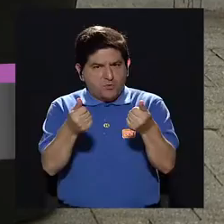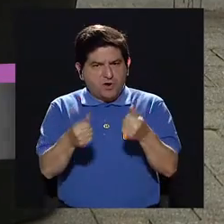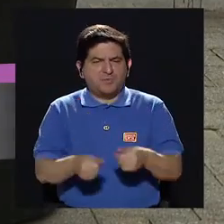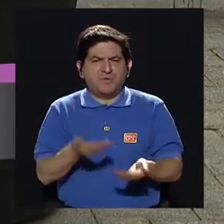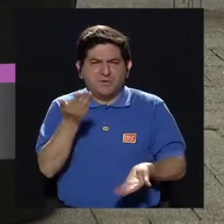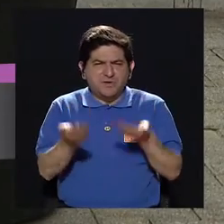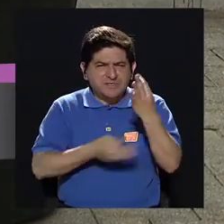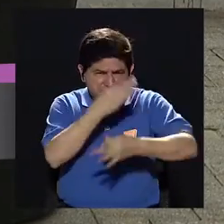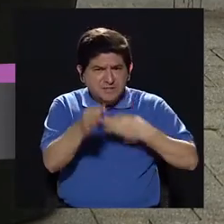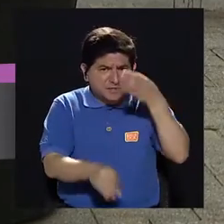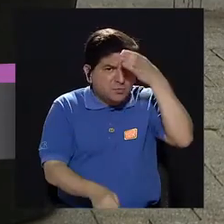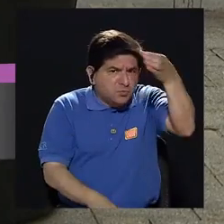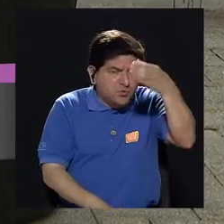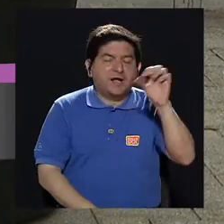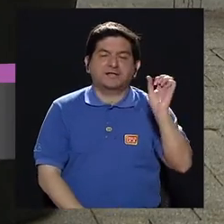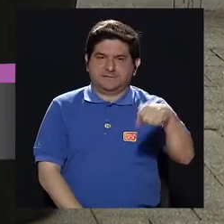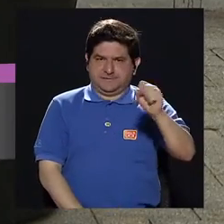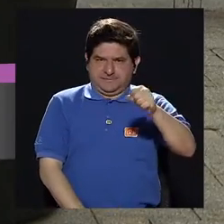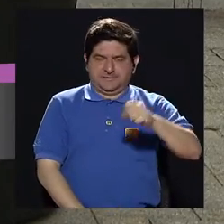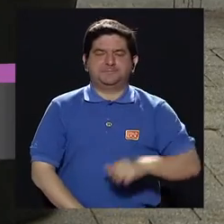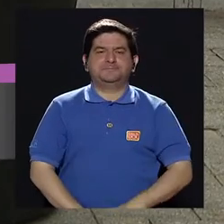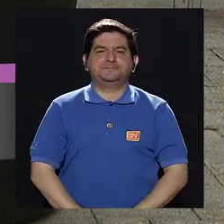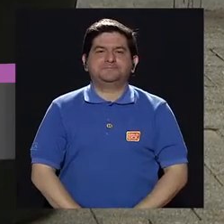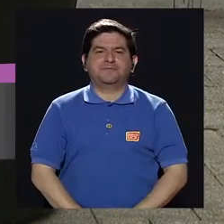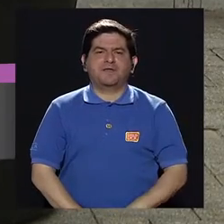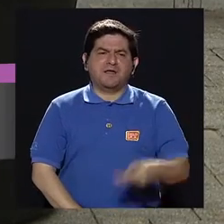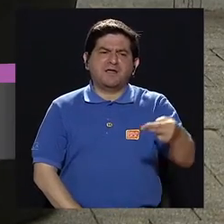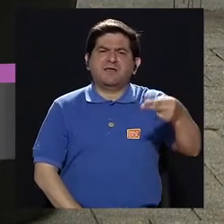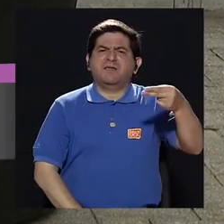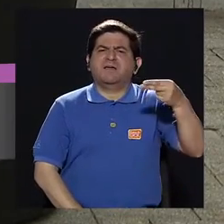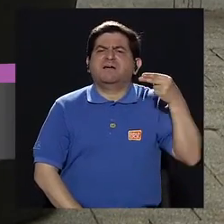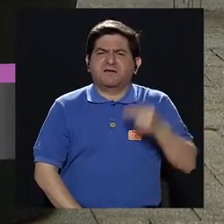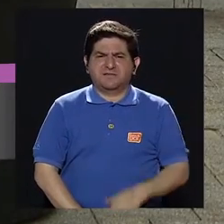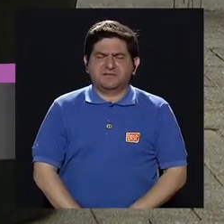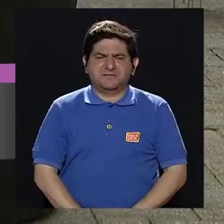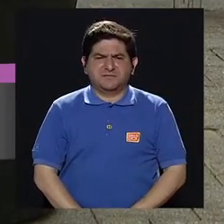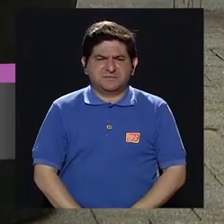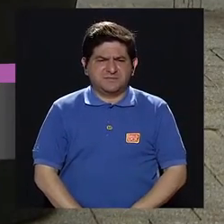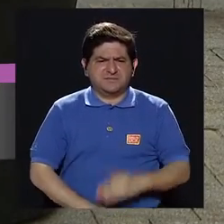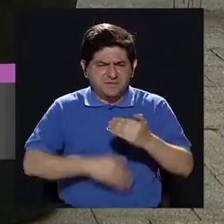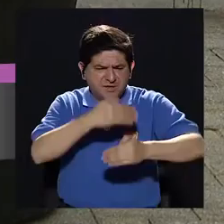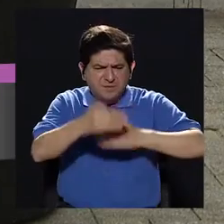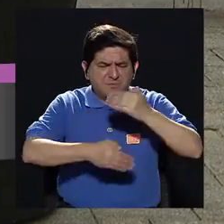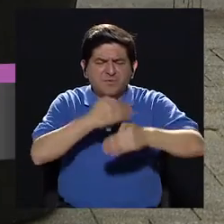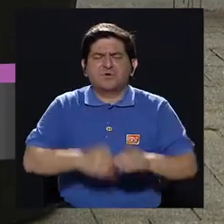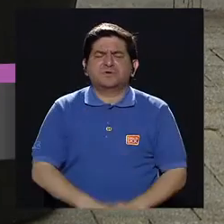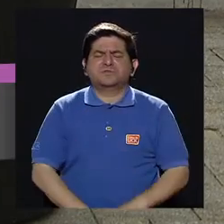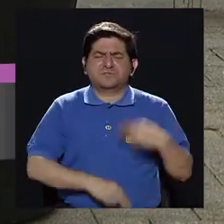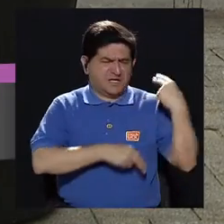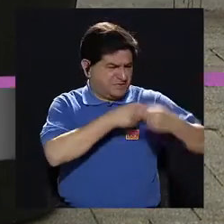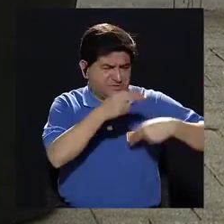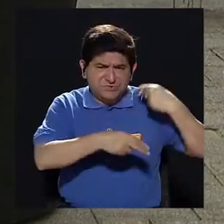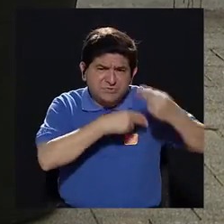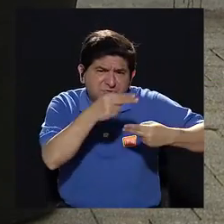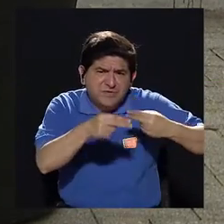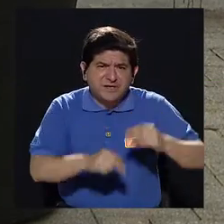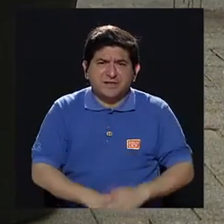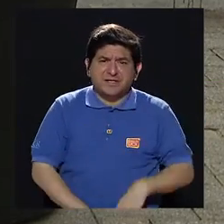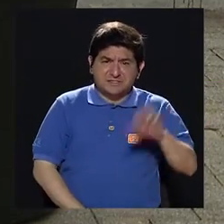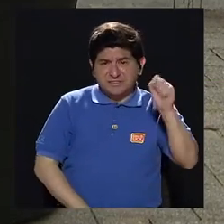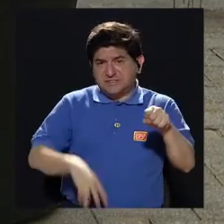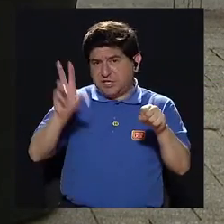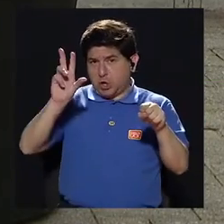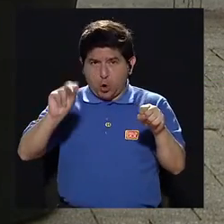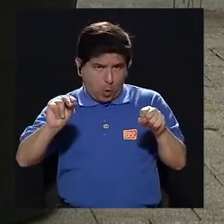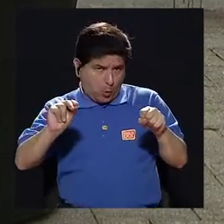más rápido. culturales. Sí. Y en términos de herencia, ¿qué comportamiento tiene este? O sea, ¿se hereda,